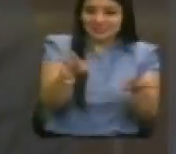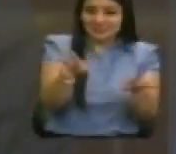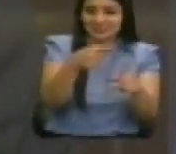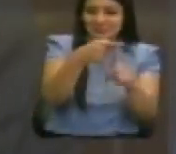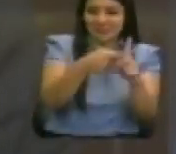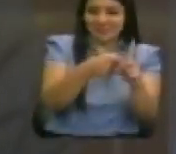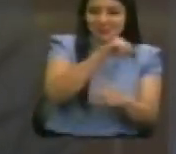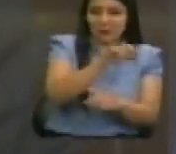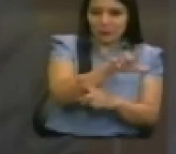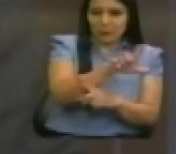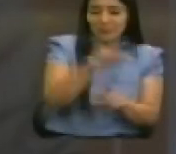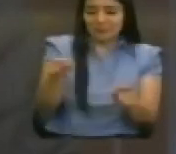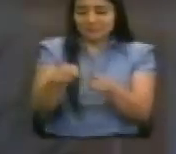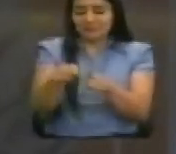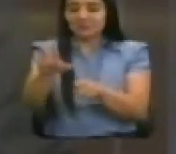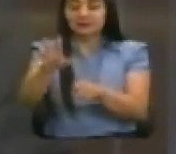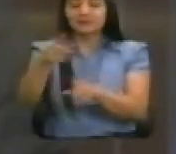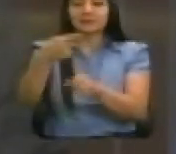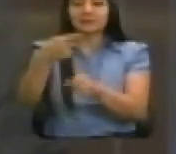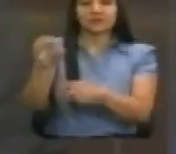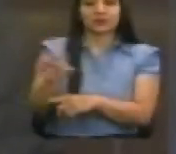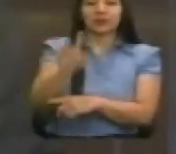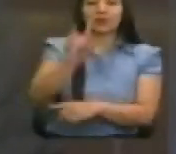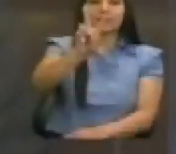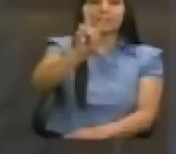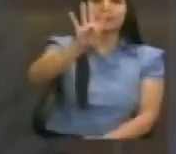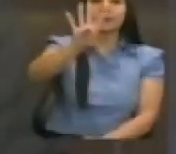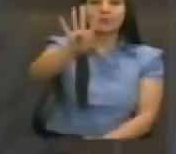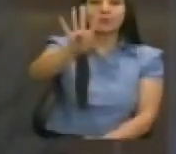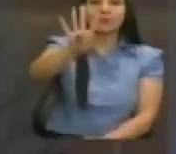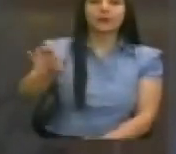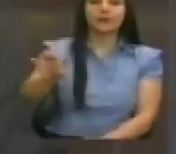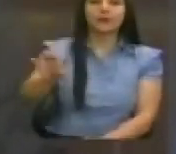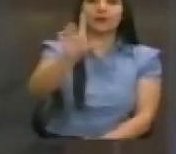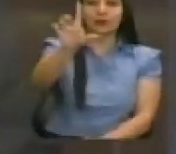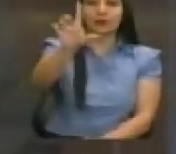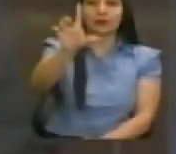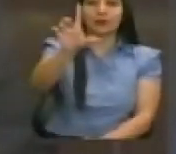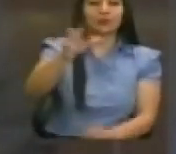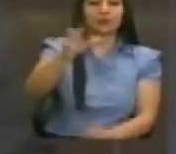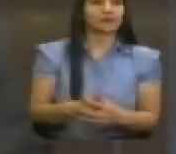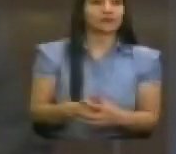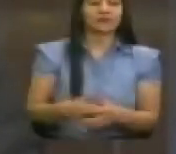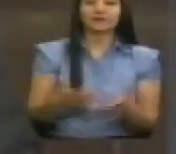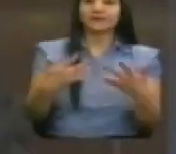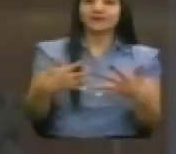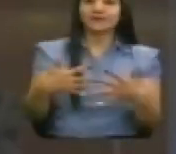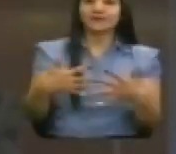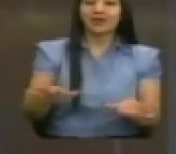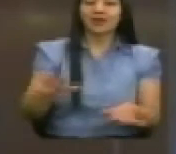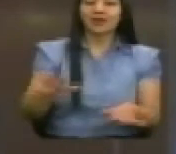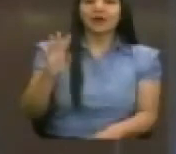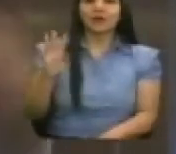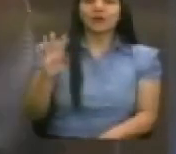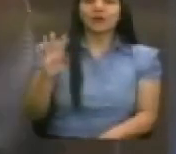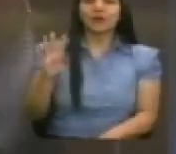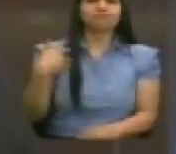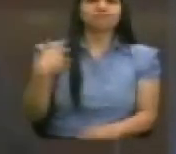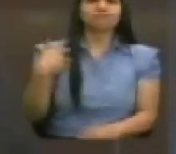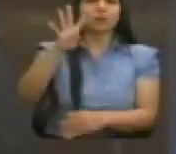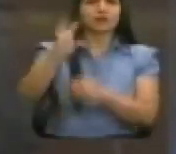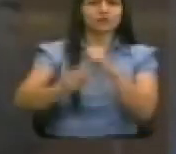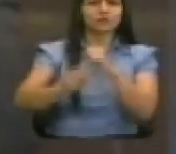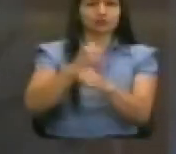asambleístas, el 24 de julio, después de cumplirse un cuarto de siglo, a los